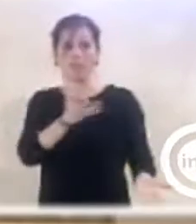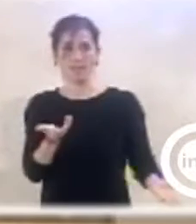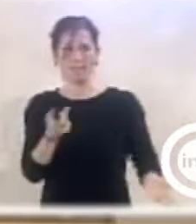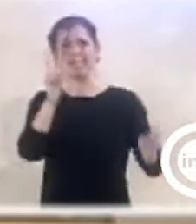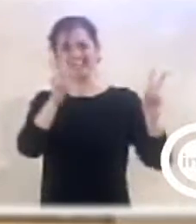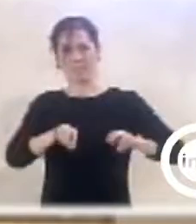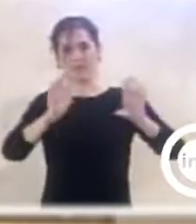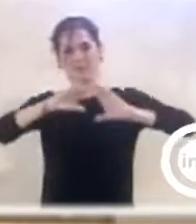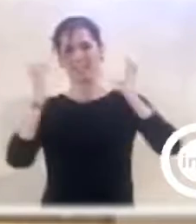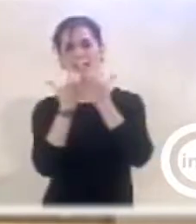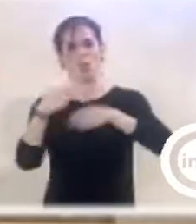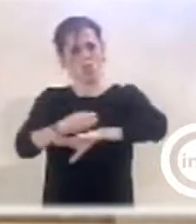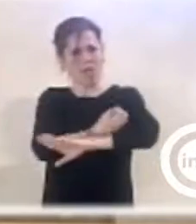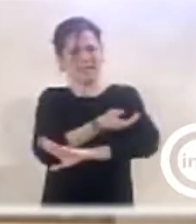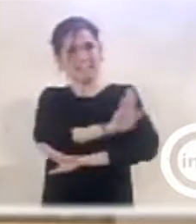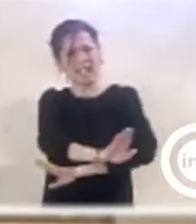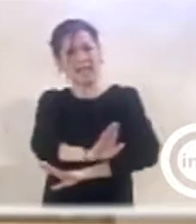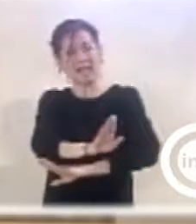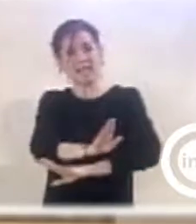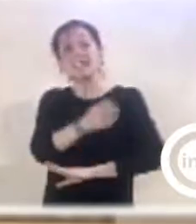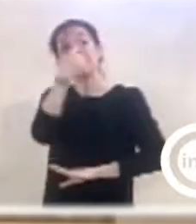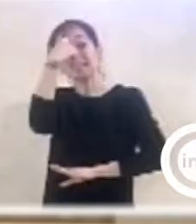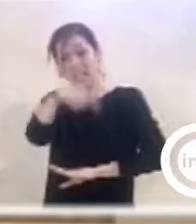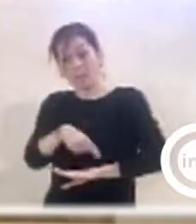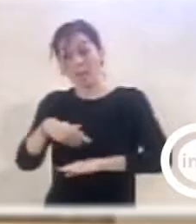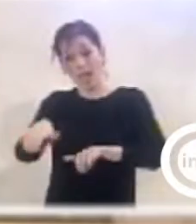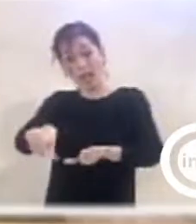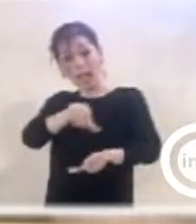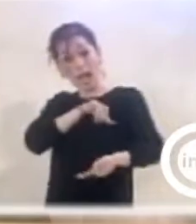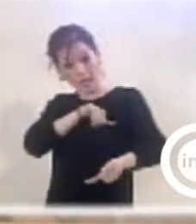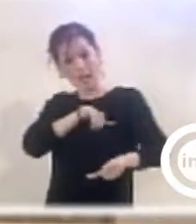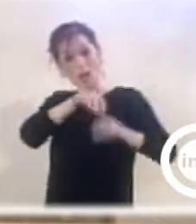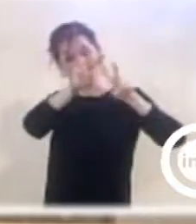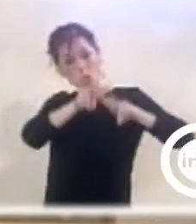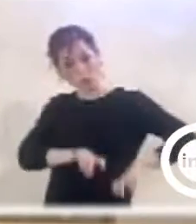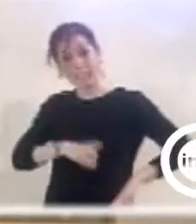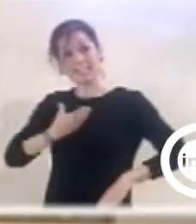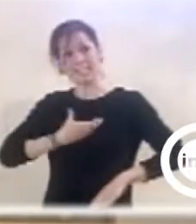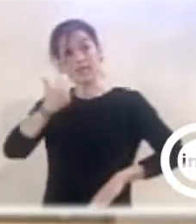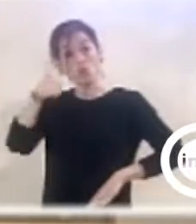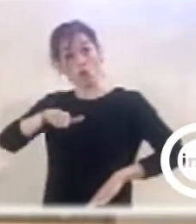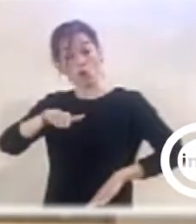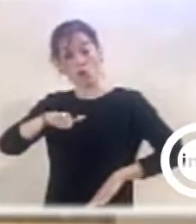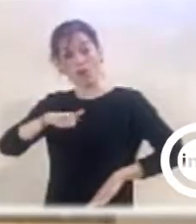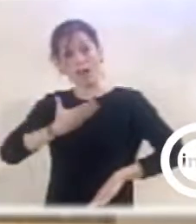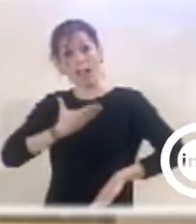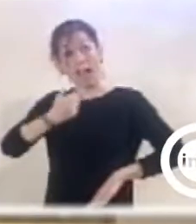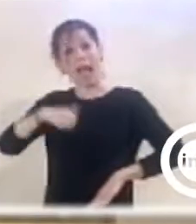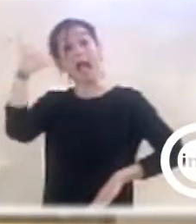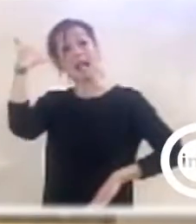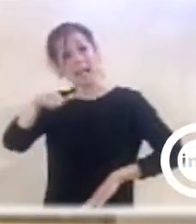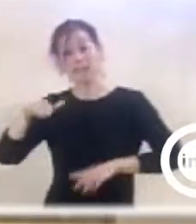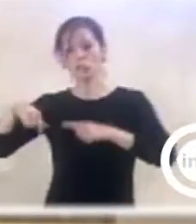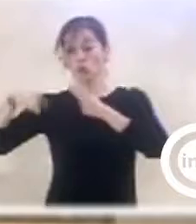La estación de tren, pues todo eso tienen ustedes de inmediateca y verán ustedes al señor alcalde durante toda esta legislatura, un